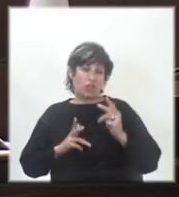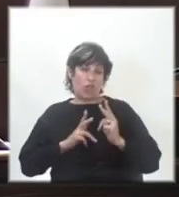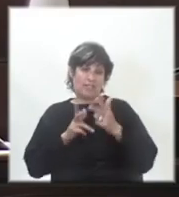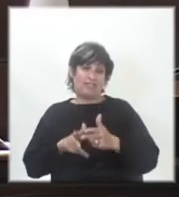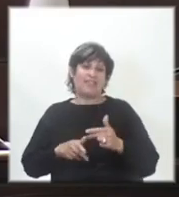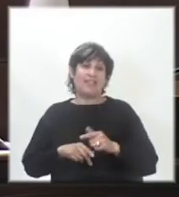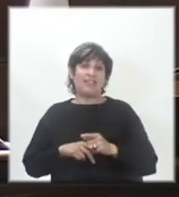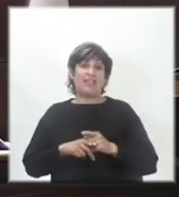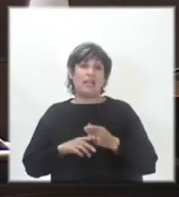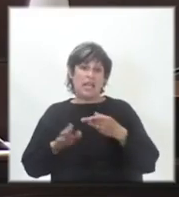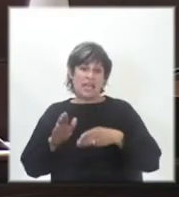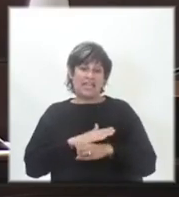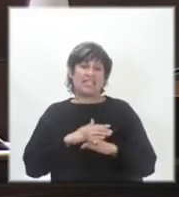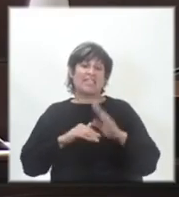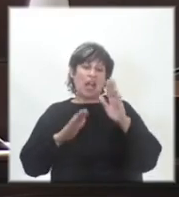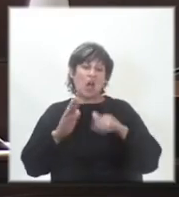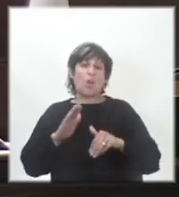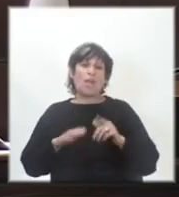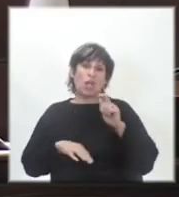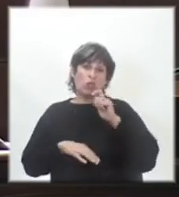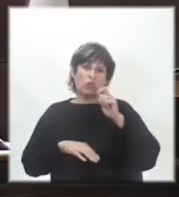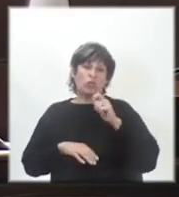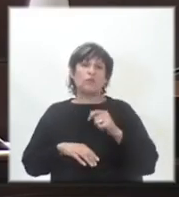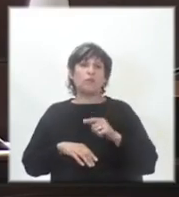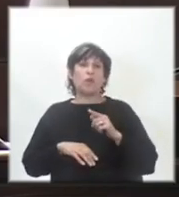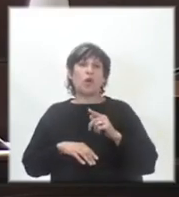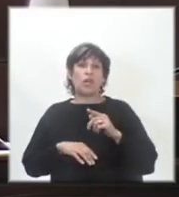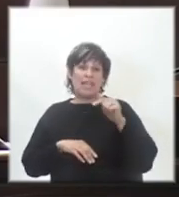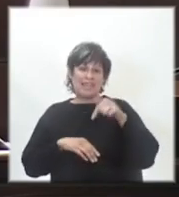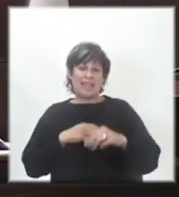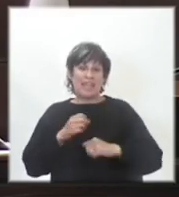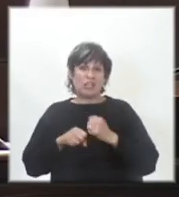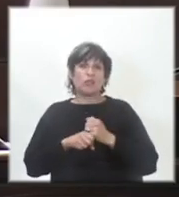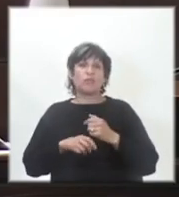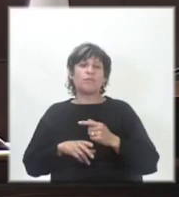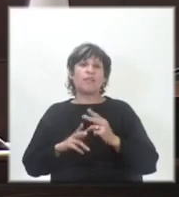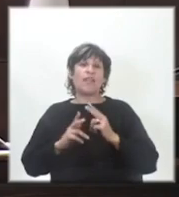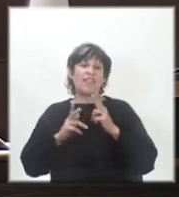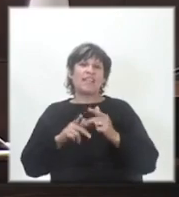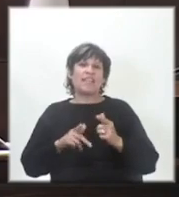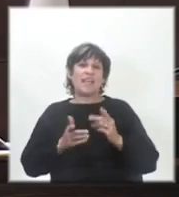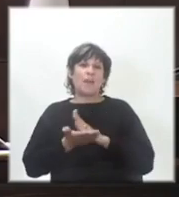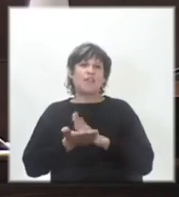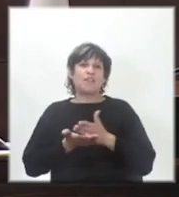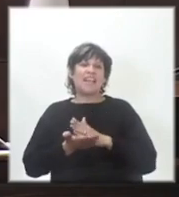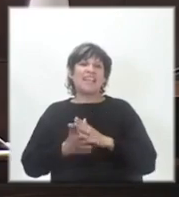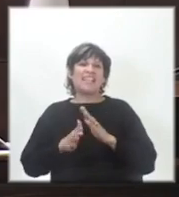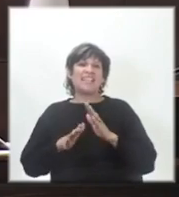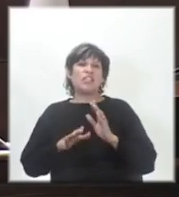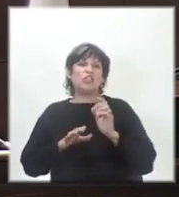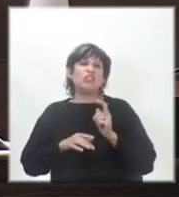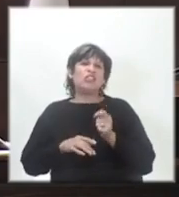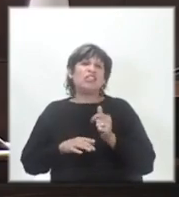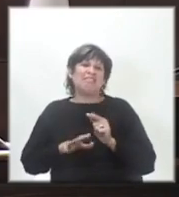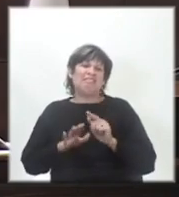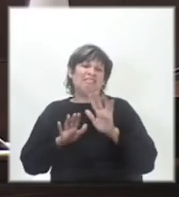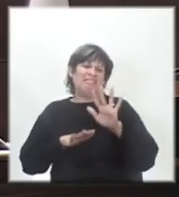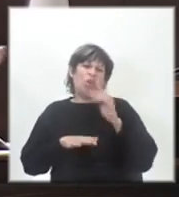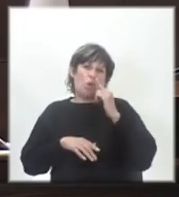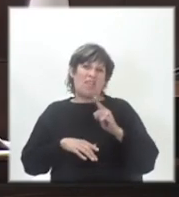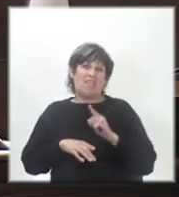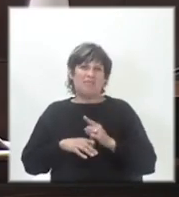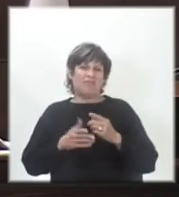Ingresaron menos turistas. En el 2021, según dicen, por la frontera, 5.000, apenas 5.000. Los